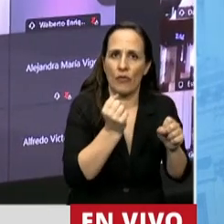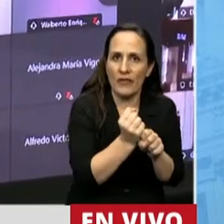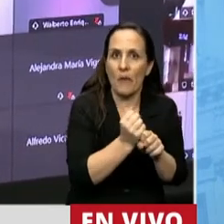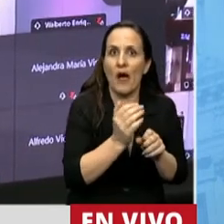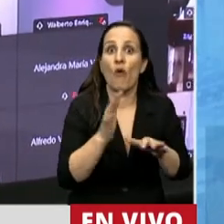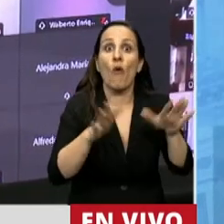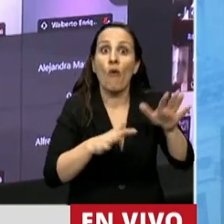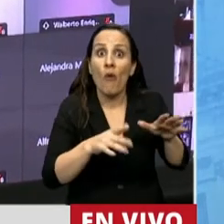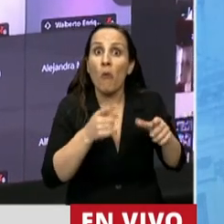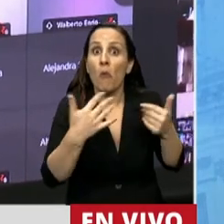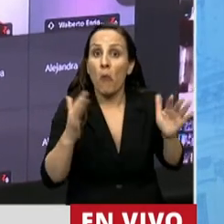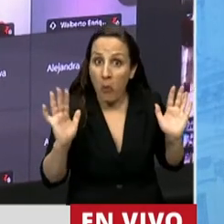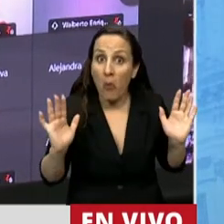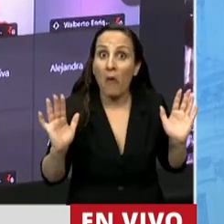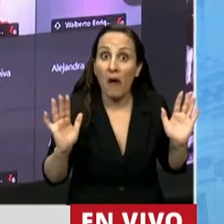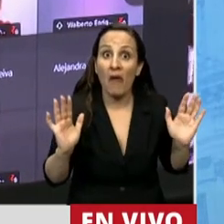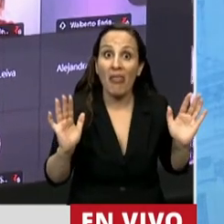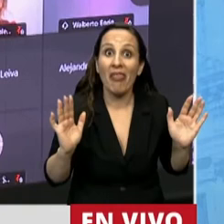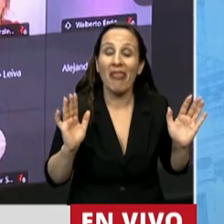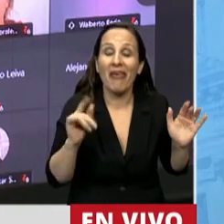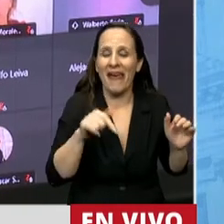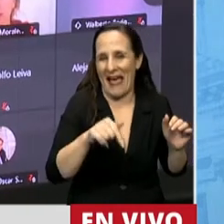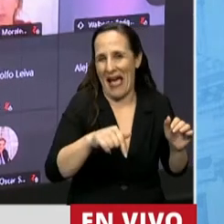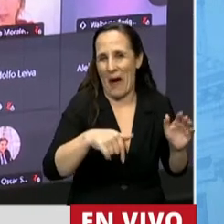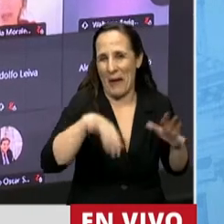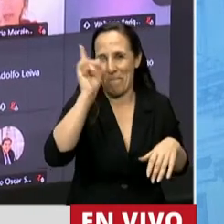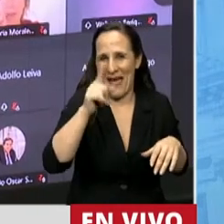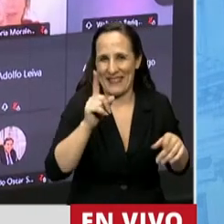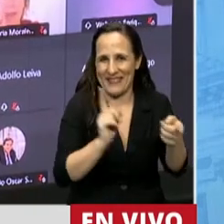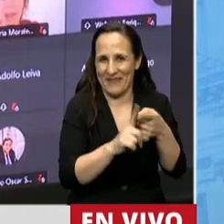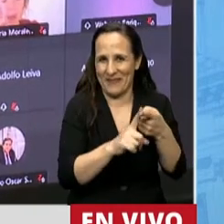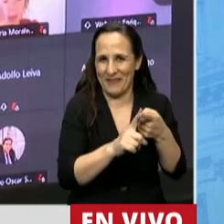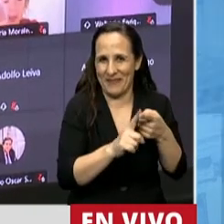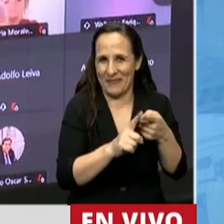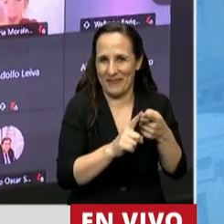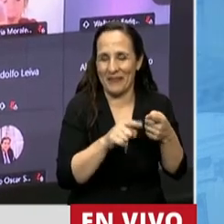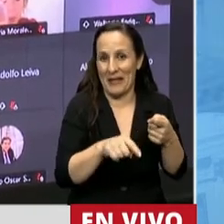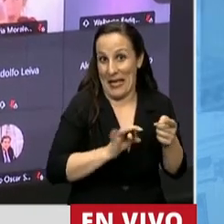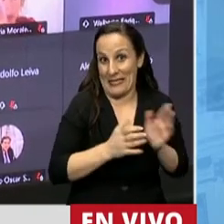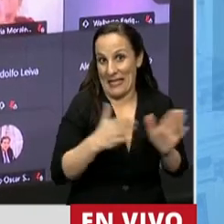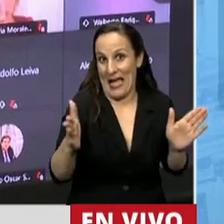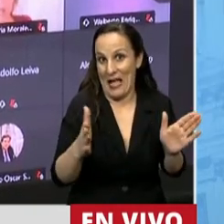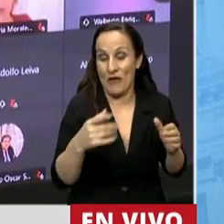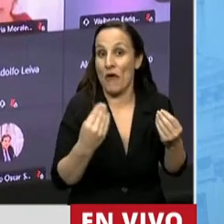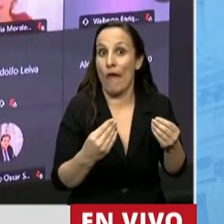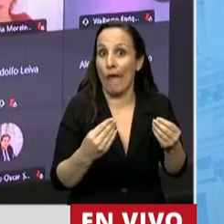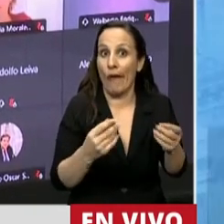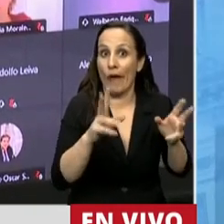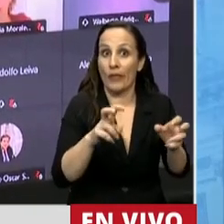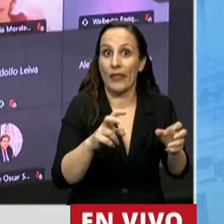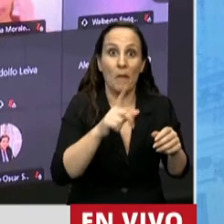comunicaciones tan frecuentes como las que estamos utilizando en los últimos años, y muy especialmente este año, a través de